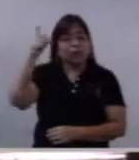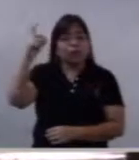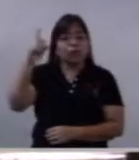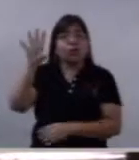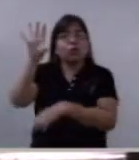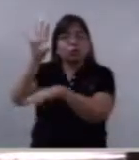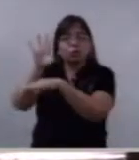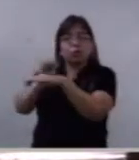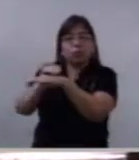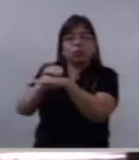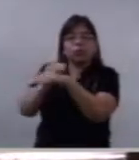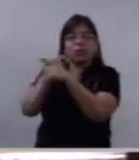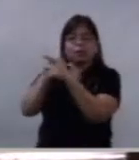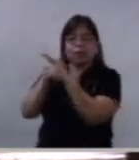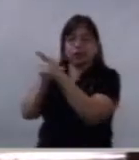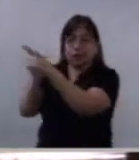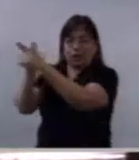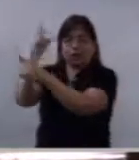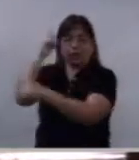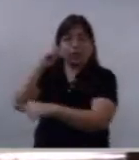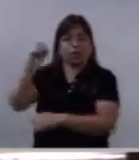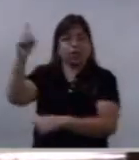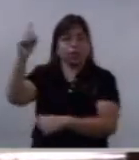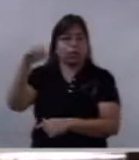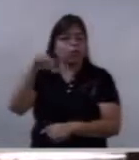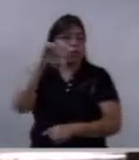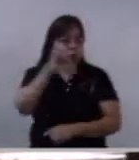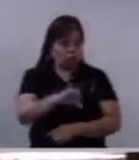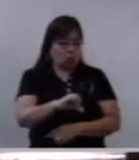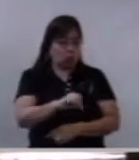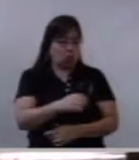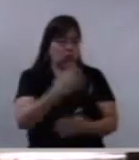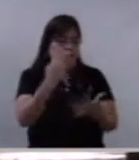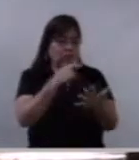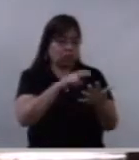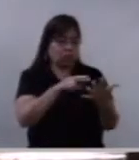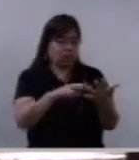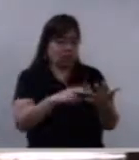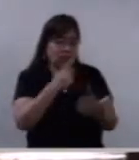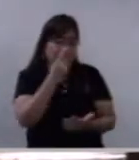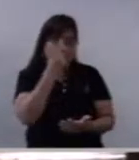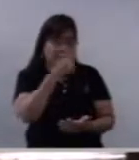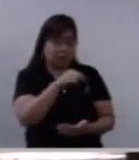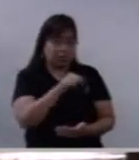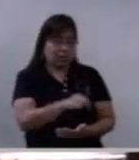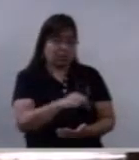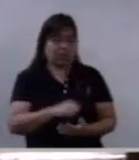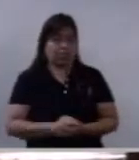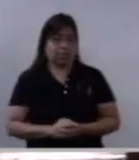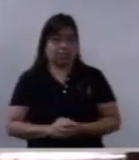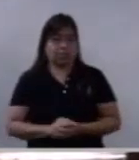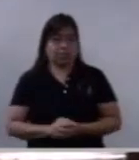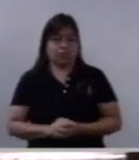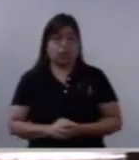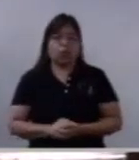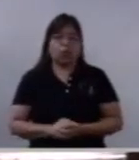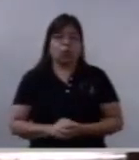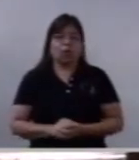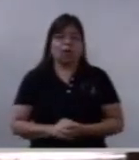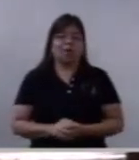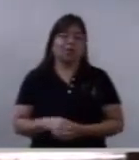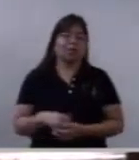como lo ha expresado hoy bellamente el profeta Jeremías, cuando